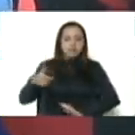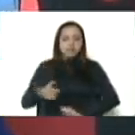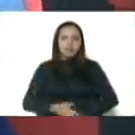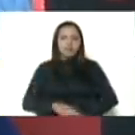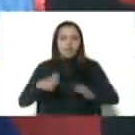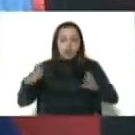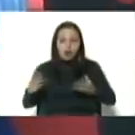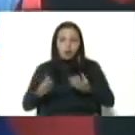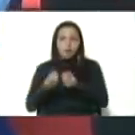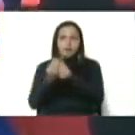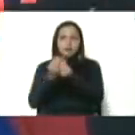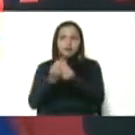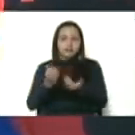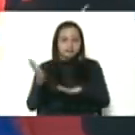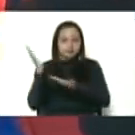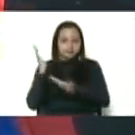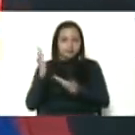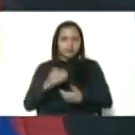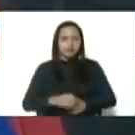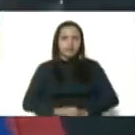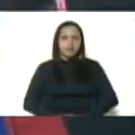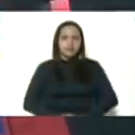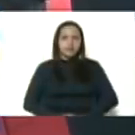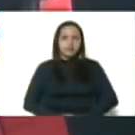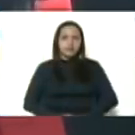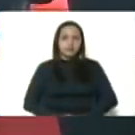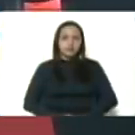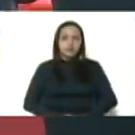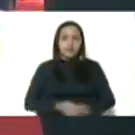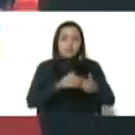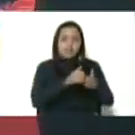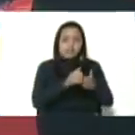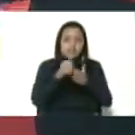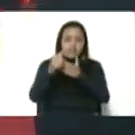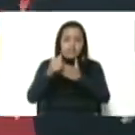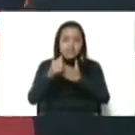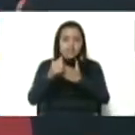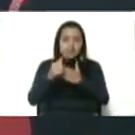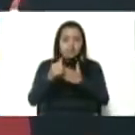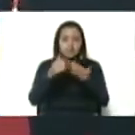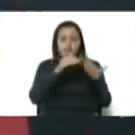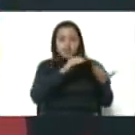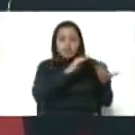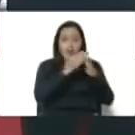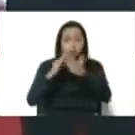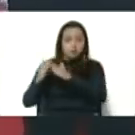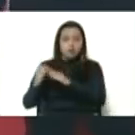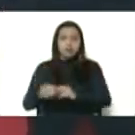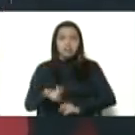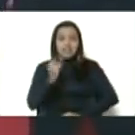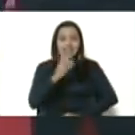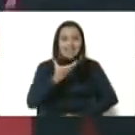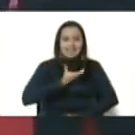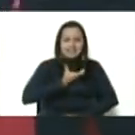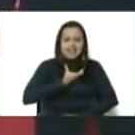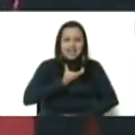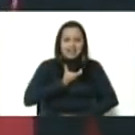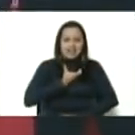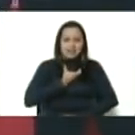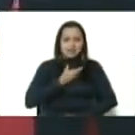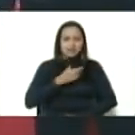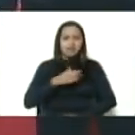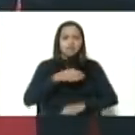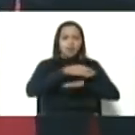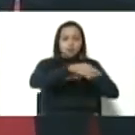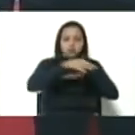acompaña, además de dirigentes populares, me acompaña el alcalde del municipio Muñoz, Jesús